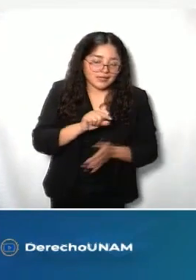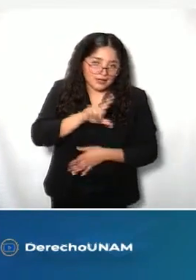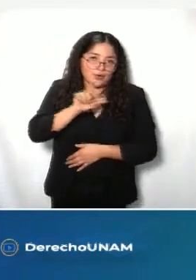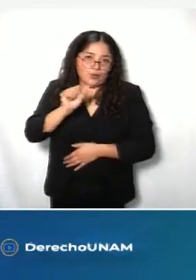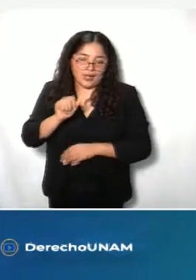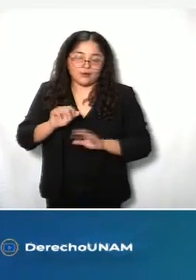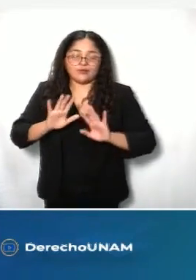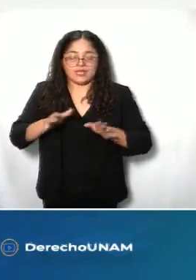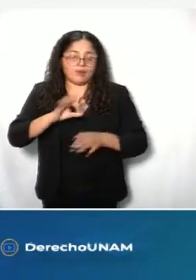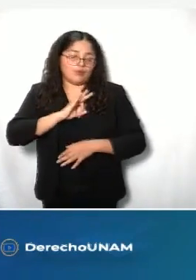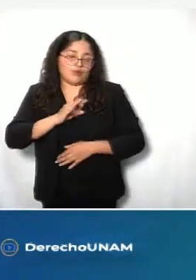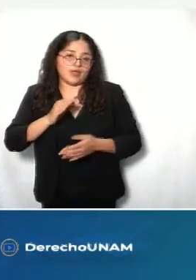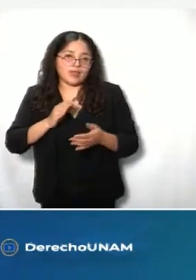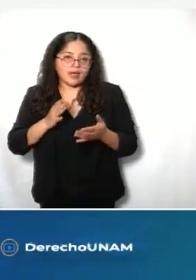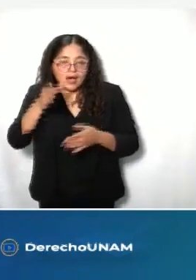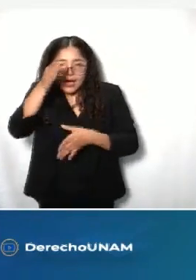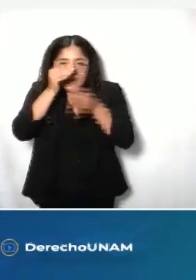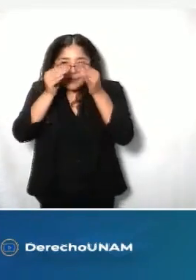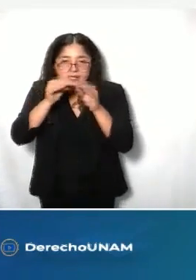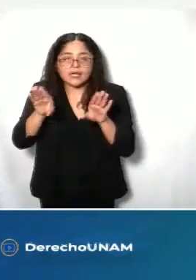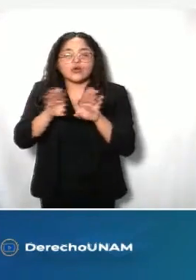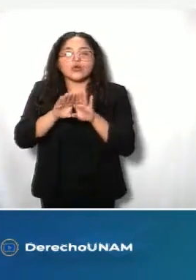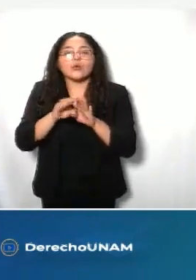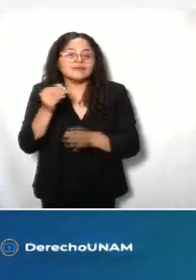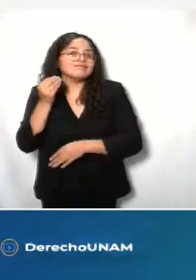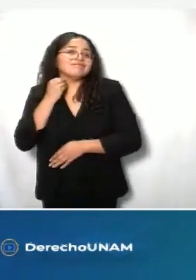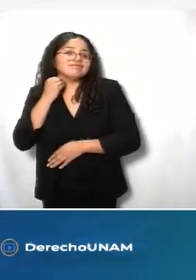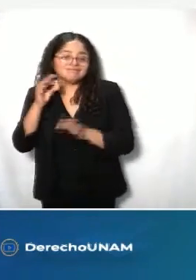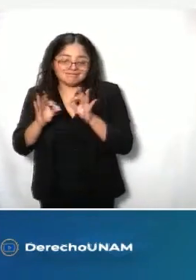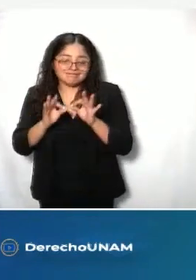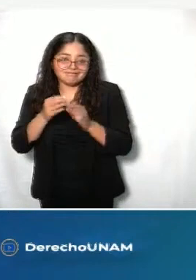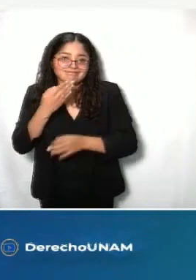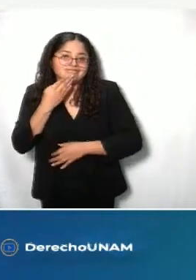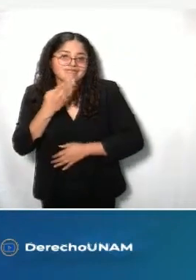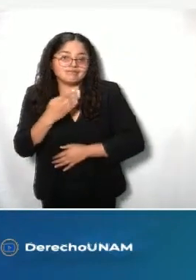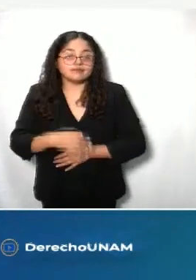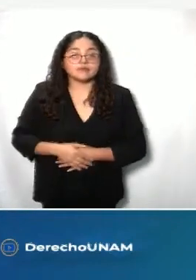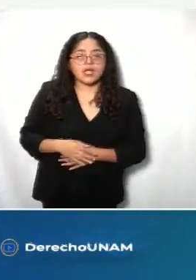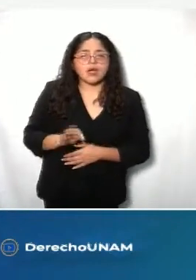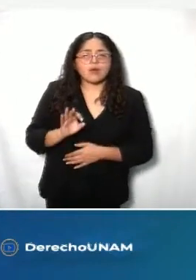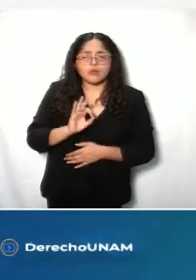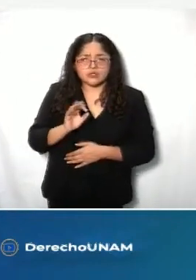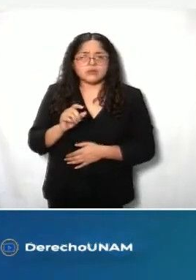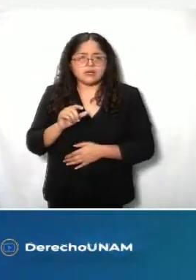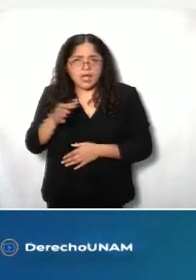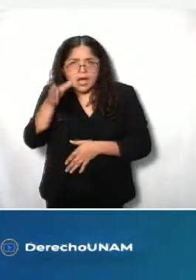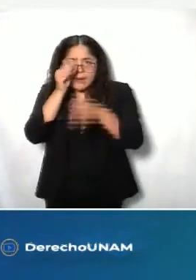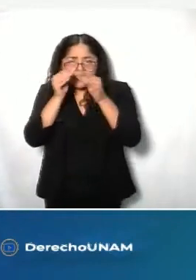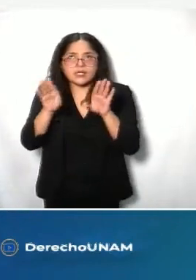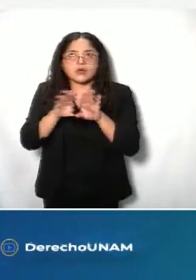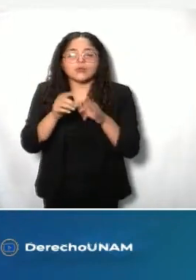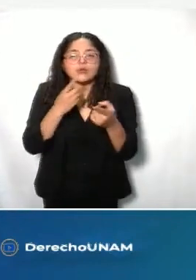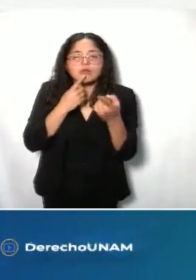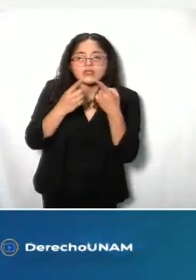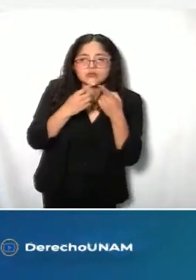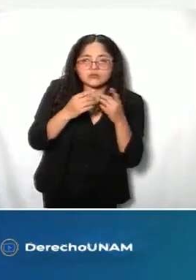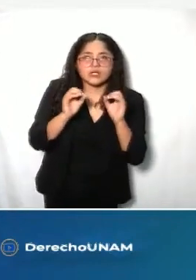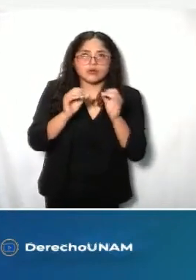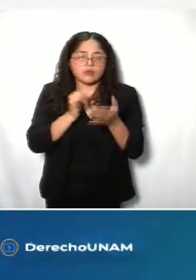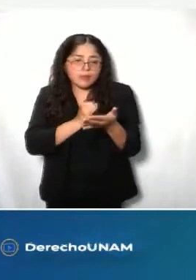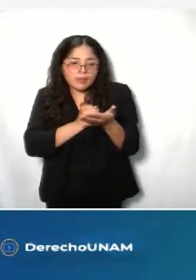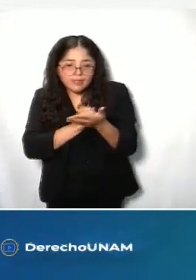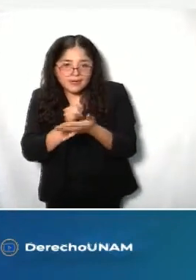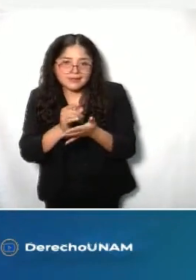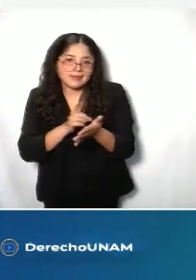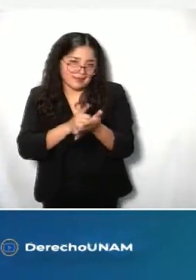explicar, a que los vean sesionar, a que los oigan argumentar y a tomar decisiones sobre dos derechos fundamentales,